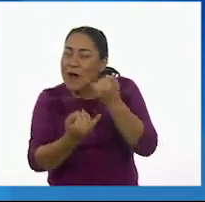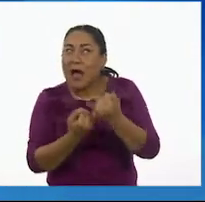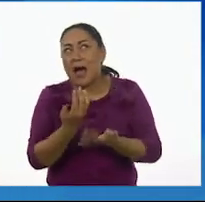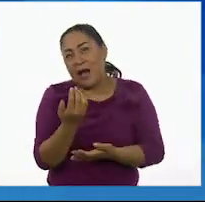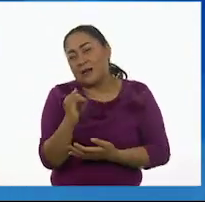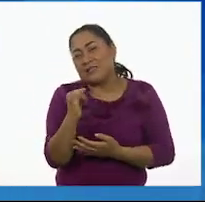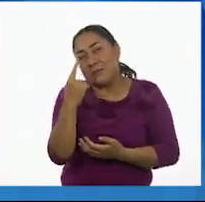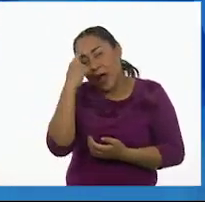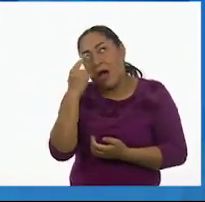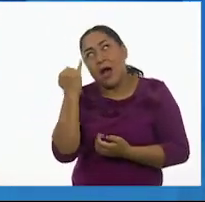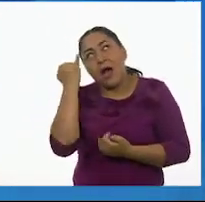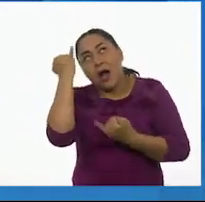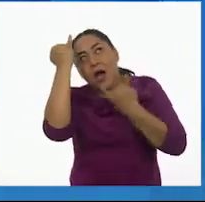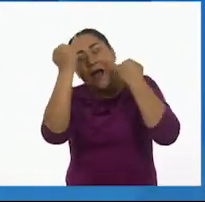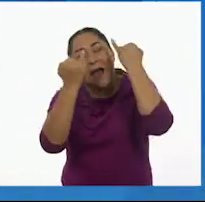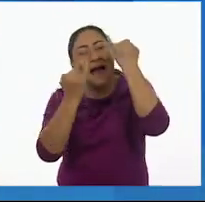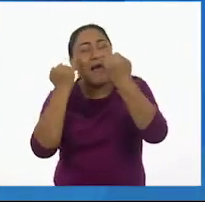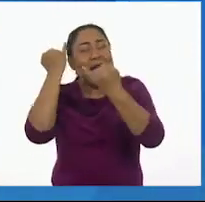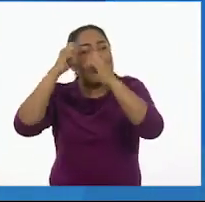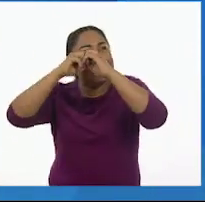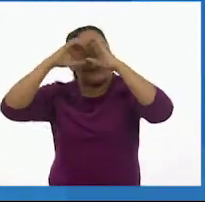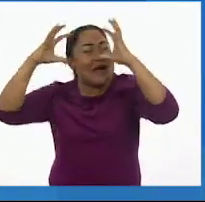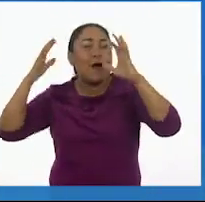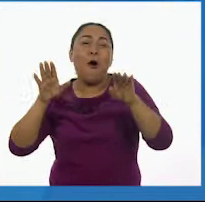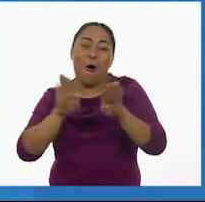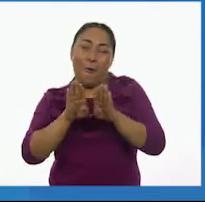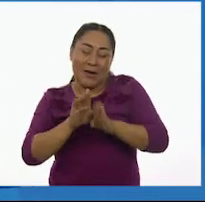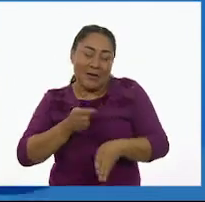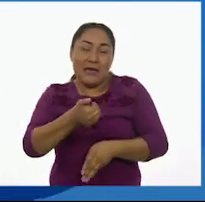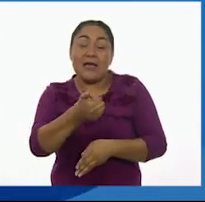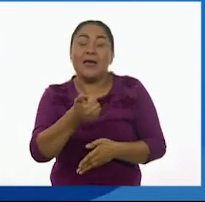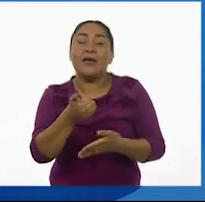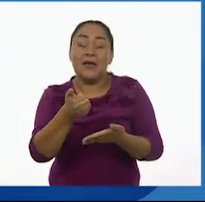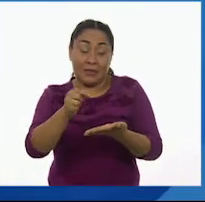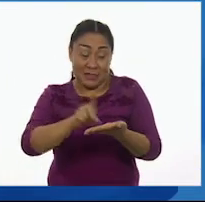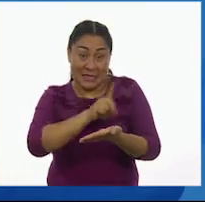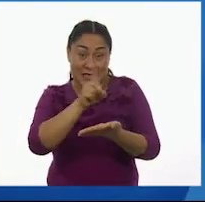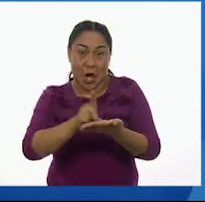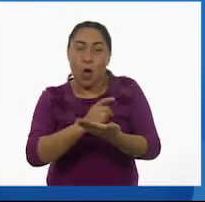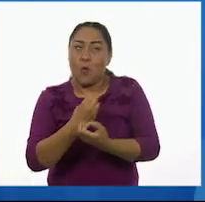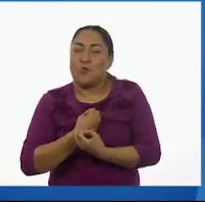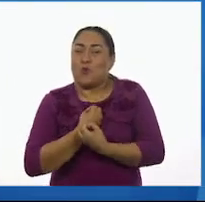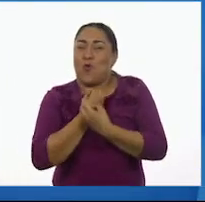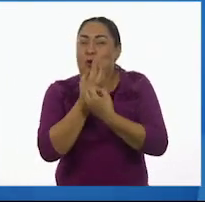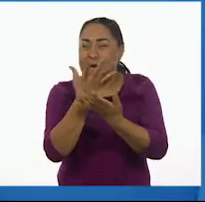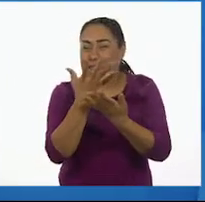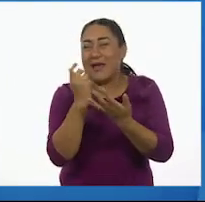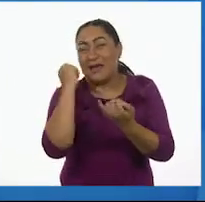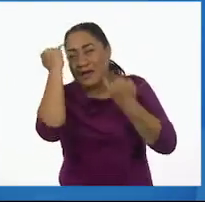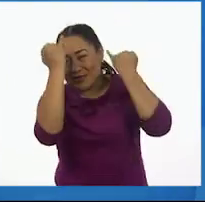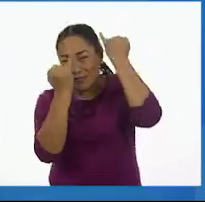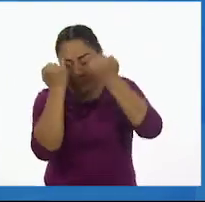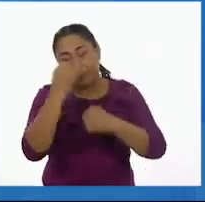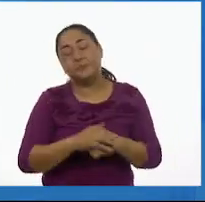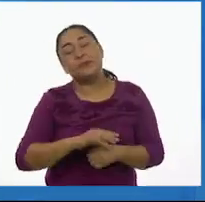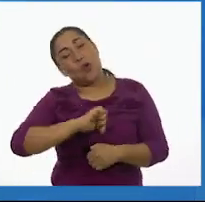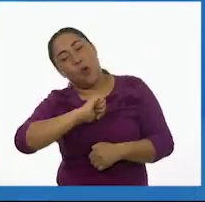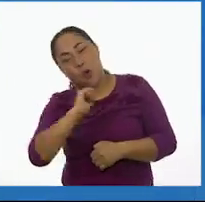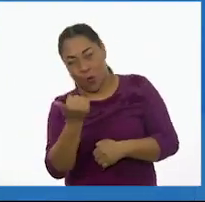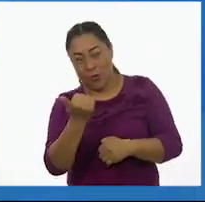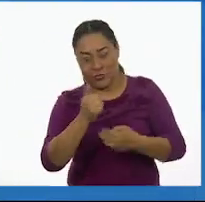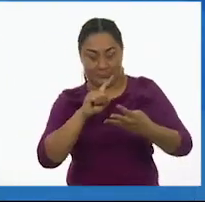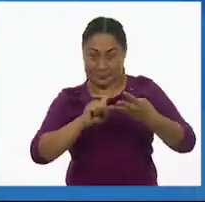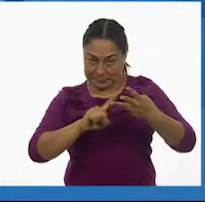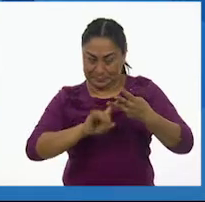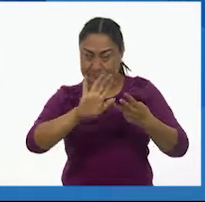echa a volar nuestra imaginación. Exacto. Por eso es un diccionario poético, ¿cierto? Sí. Pero ahora con la última que vamos a ver en nuestra página del libro, te la voy a